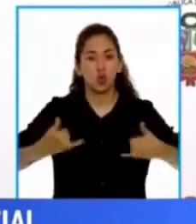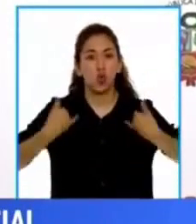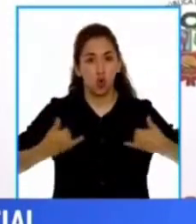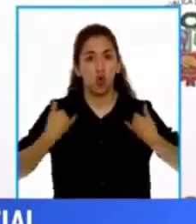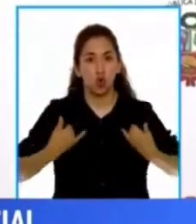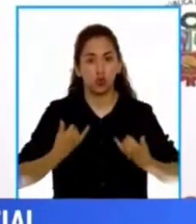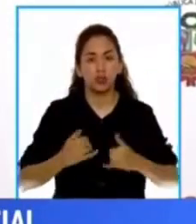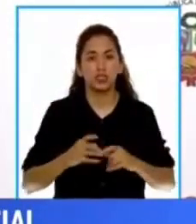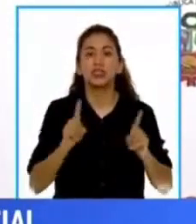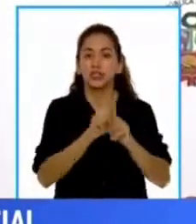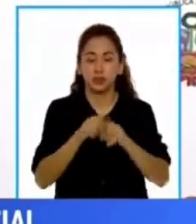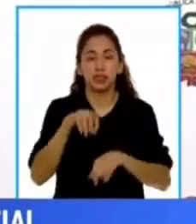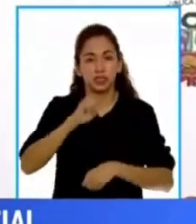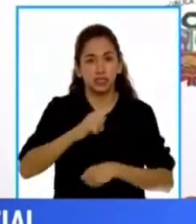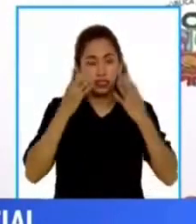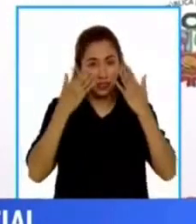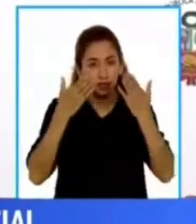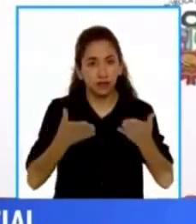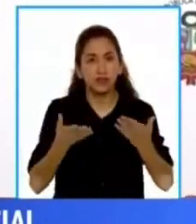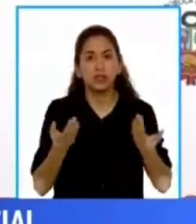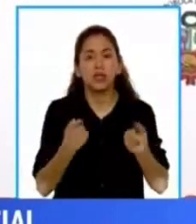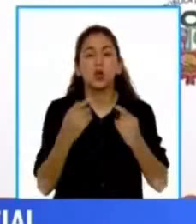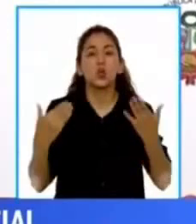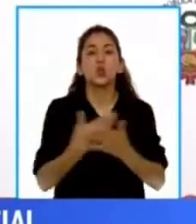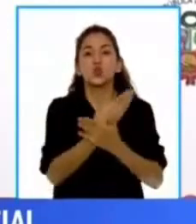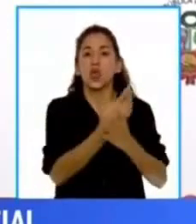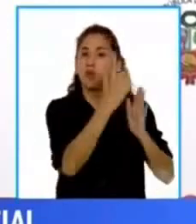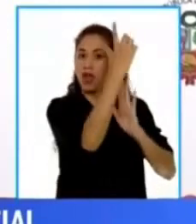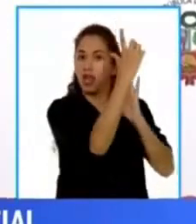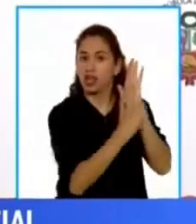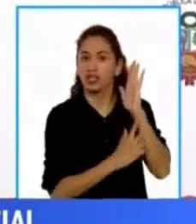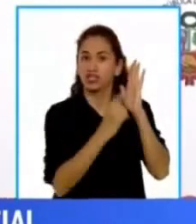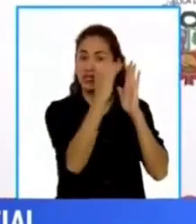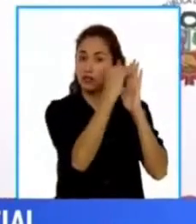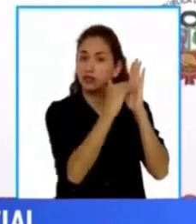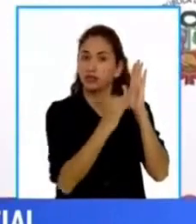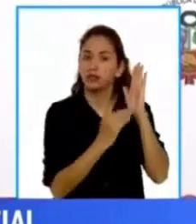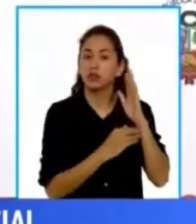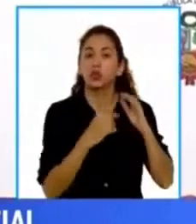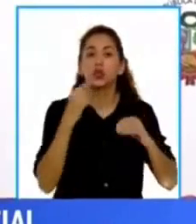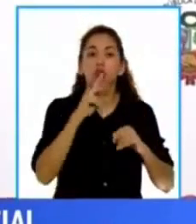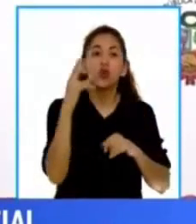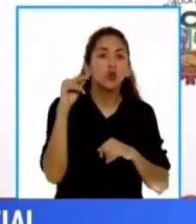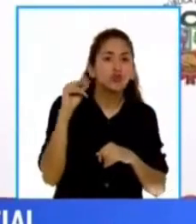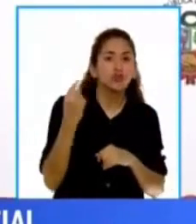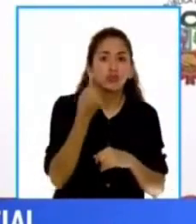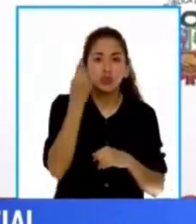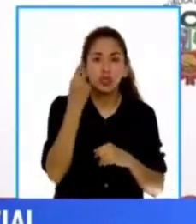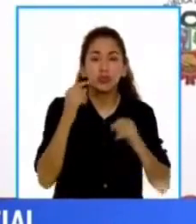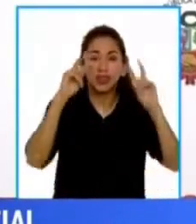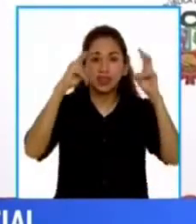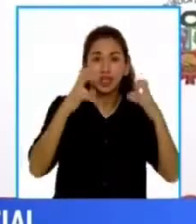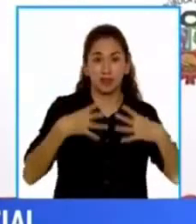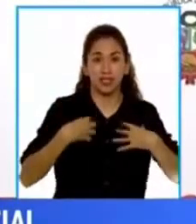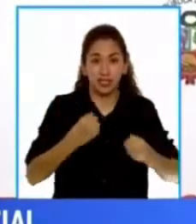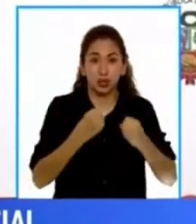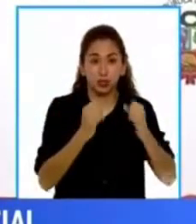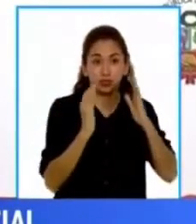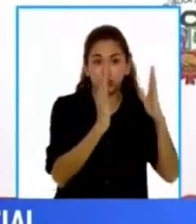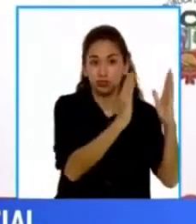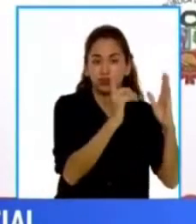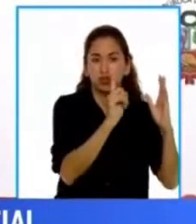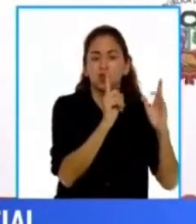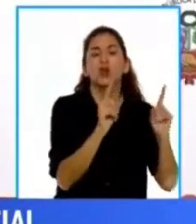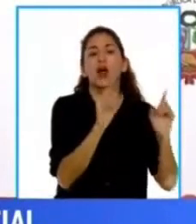adolescentes y efectivamente nuevamente la elaboración de un padrón que corresponde no solamente a los datos del sector salud que registra